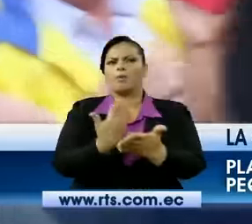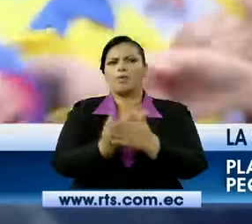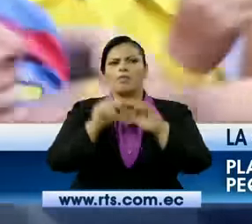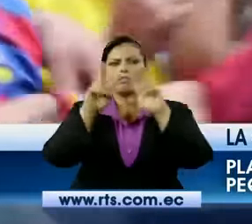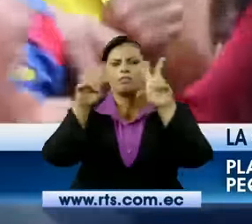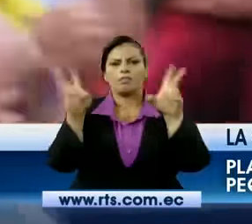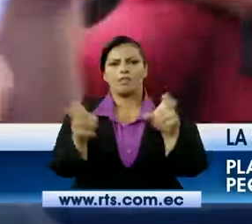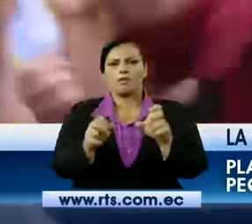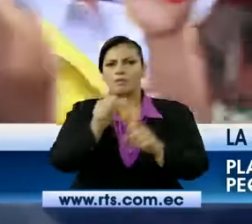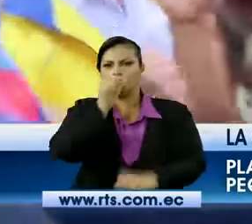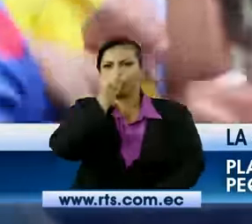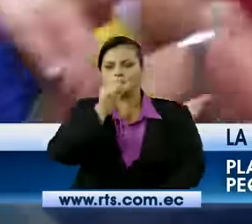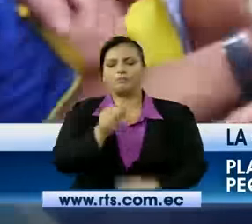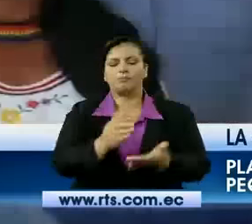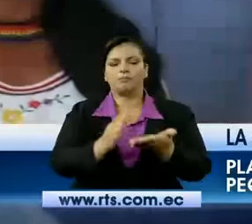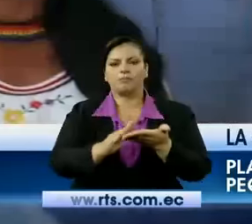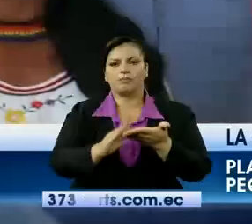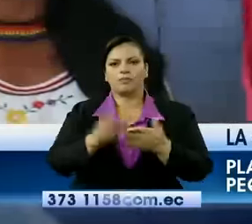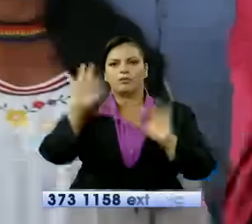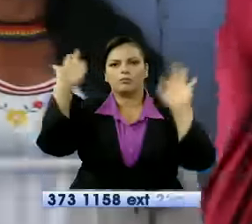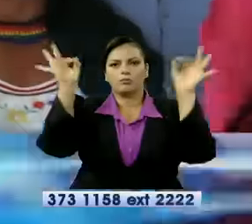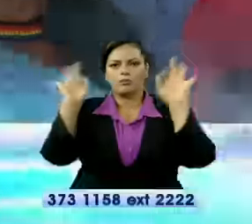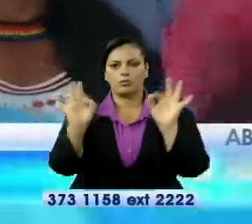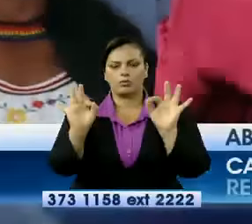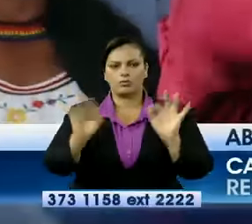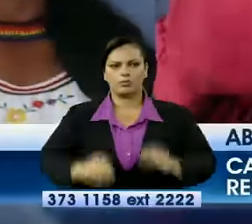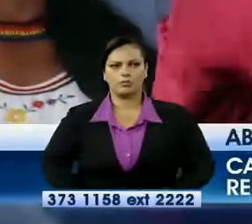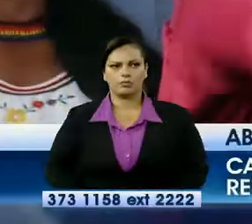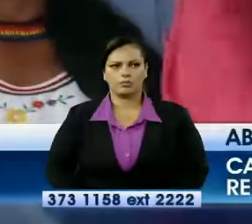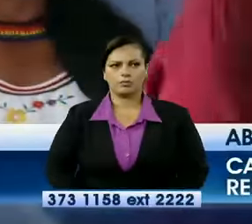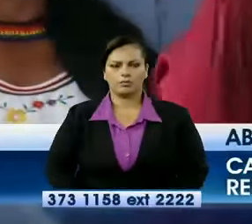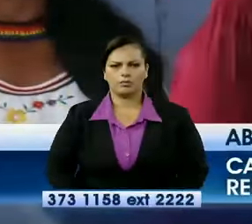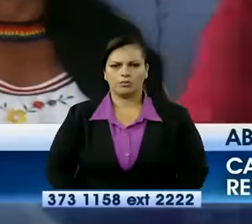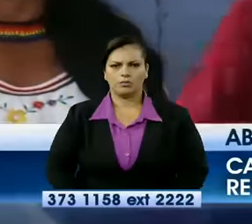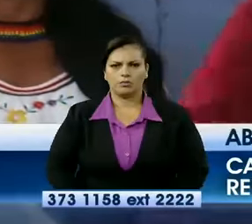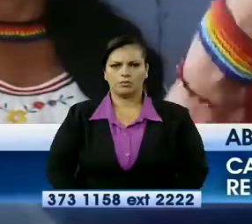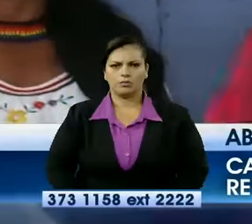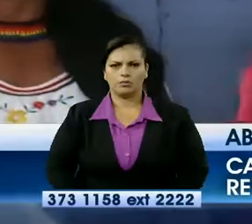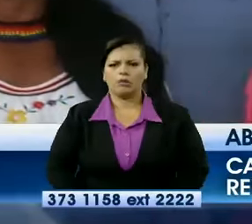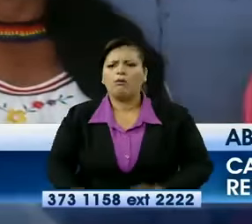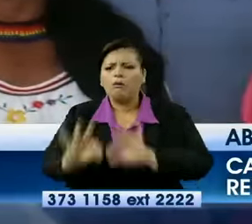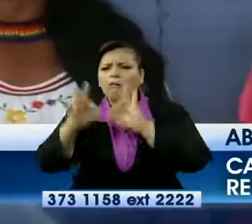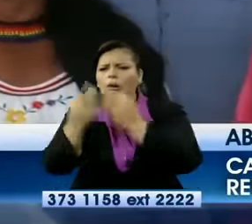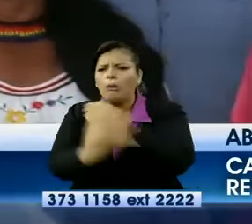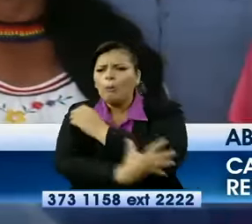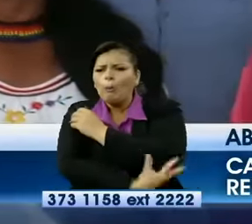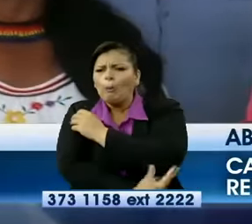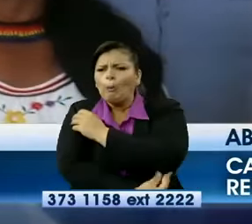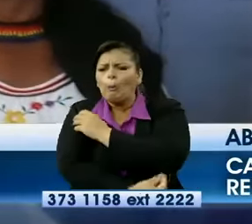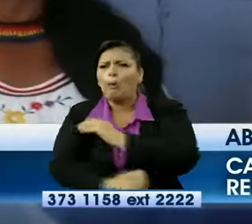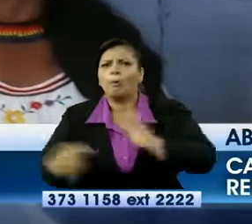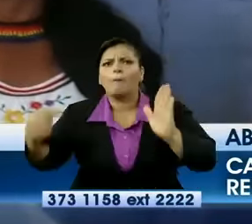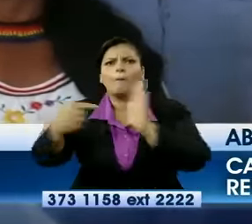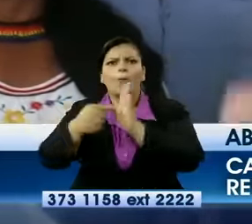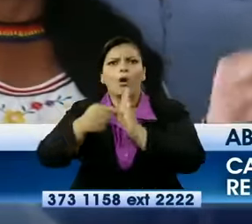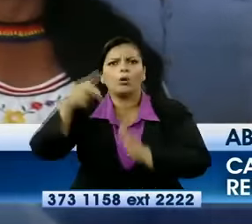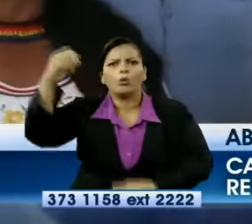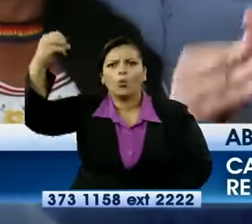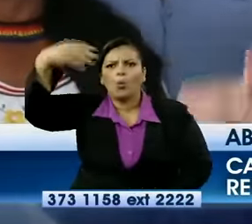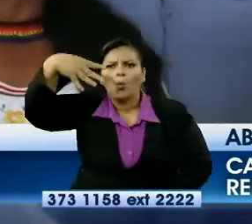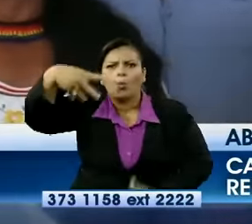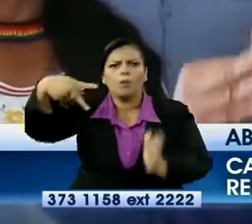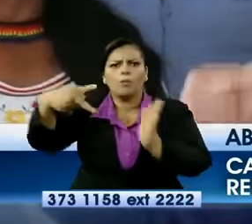consumo de energía eléctrica. Yo no le voy a cobrar la luz a las familias pobres de mi país, a los que consuman hasta